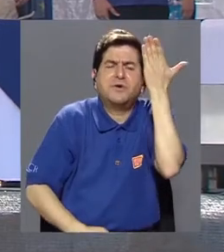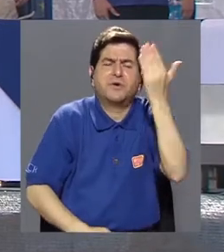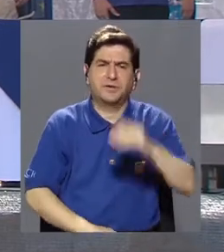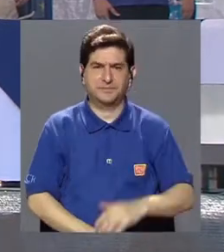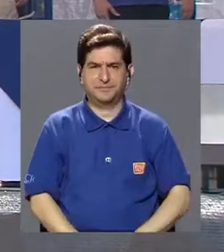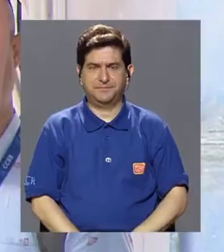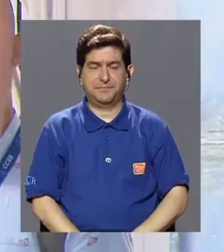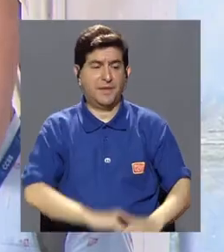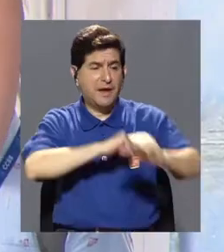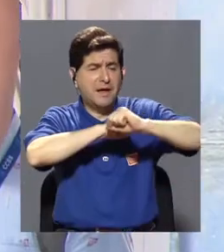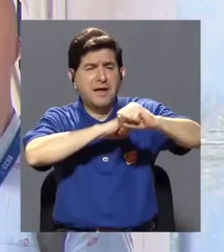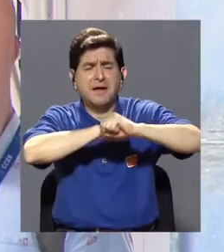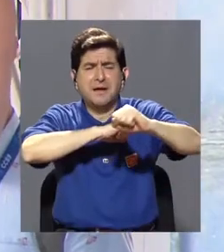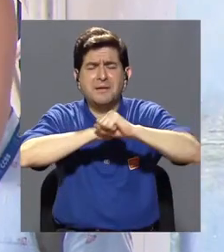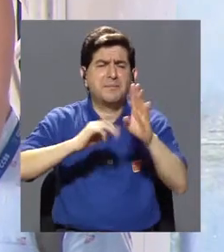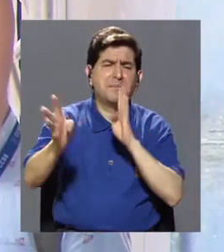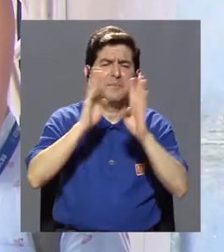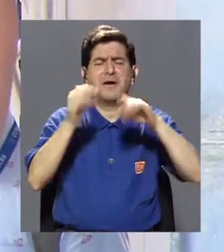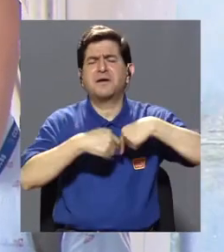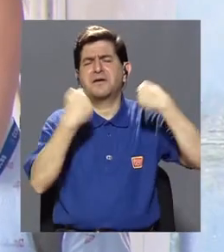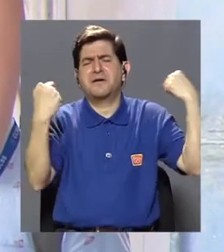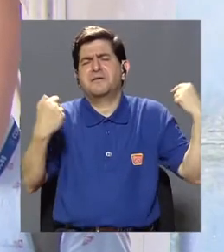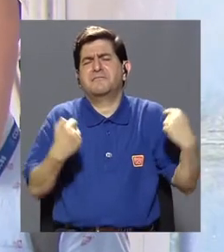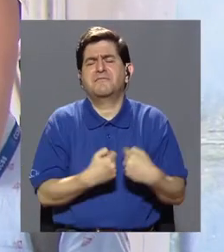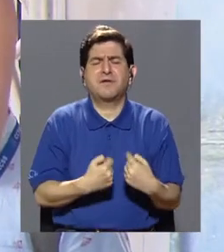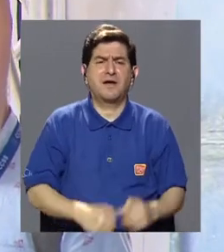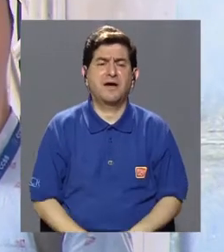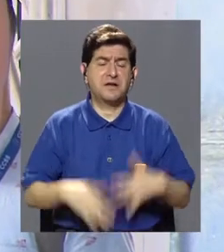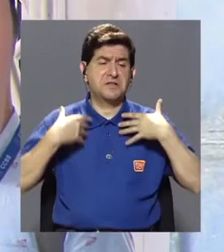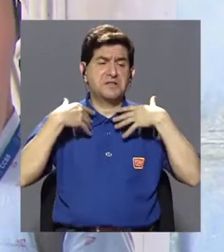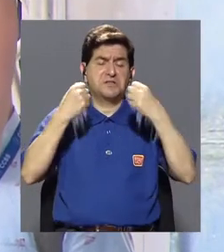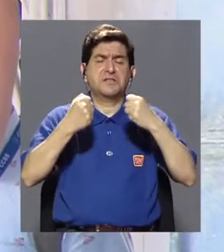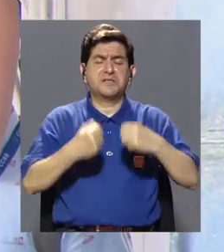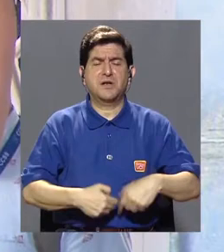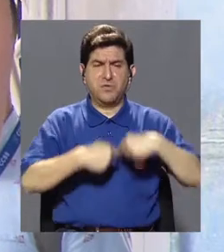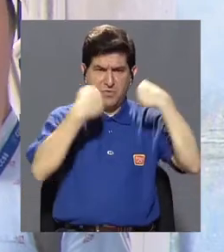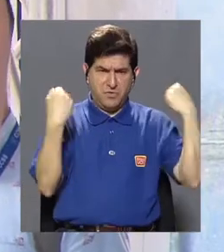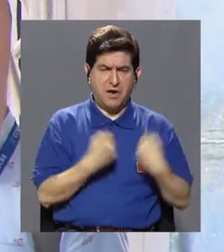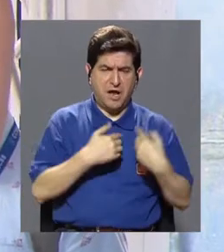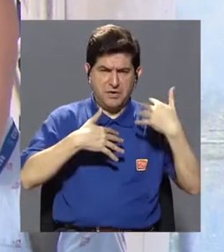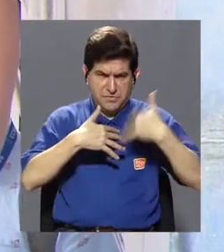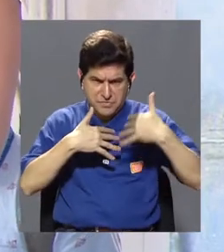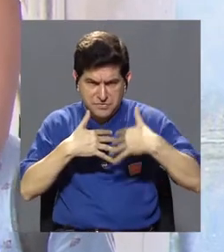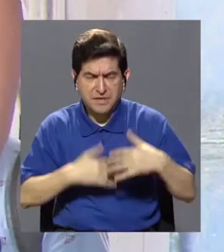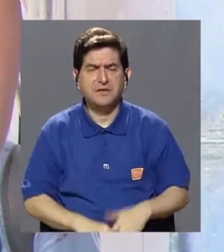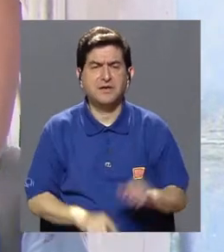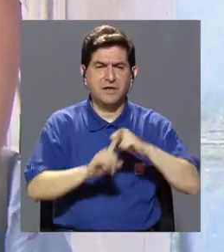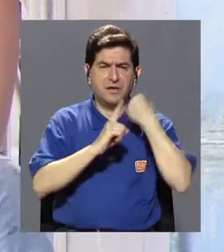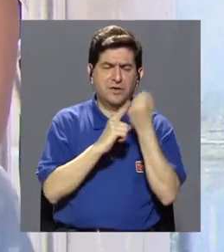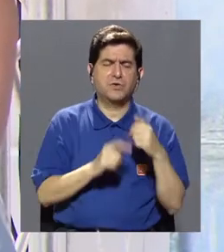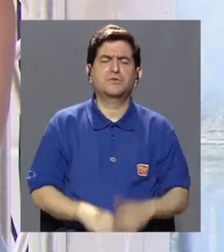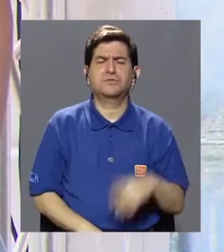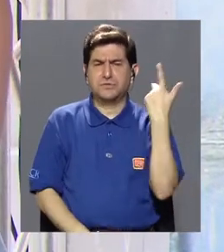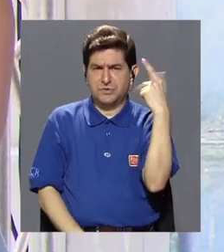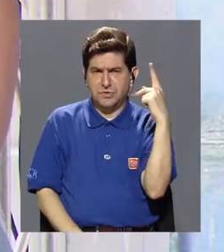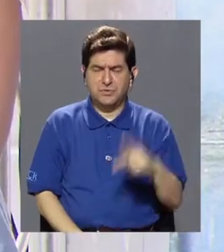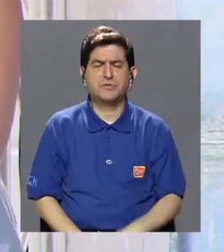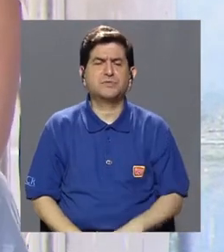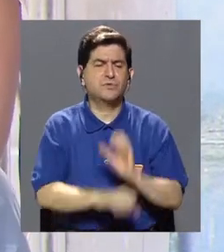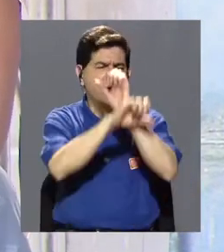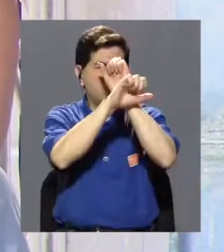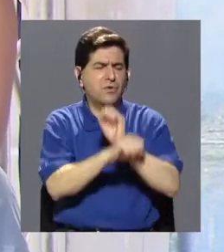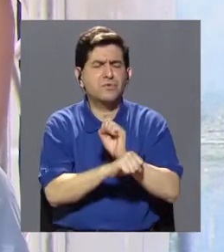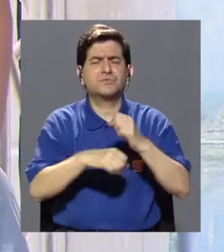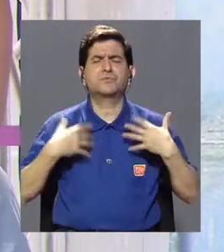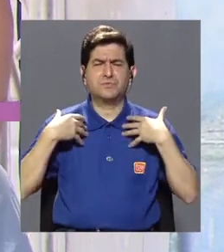a estar acá hoy? Campañas para hablar del corazón, de la salud cardiovascular, de los factores